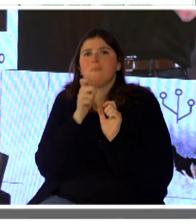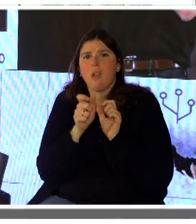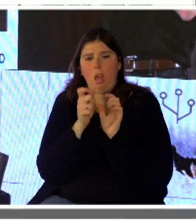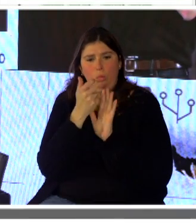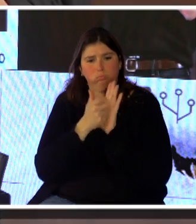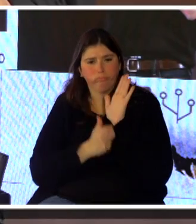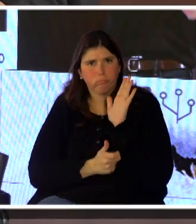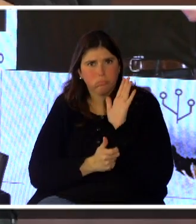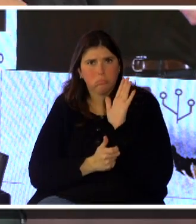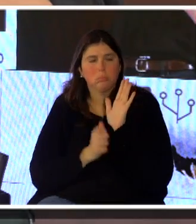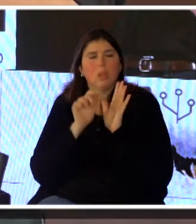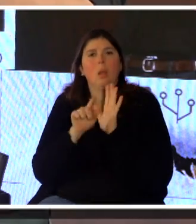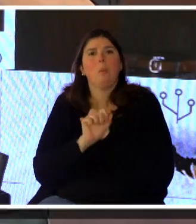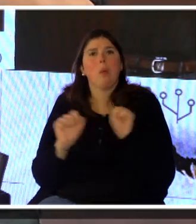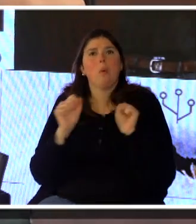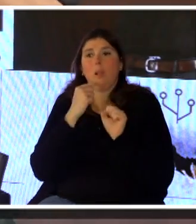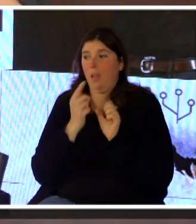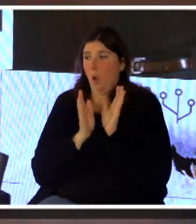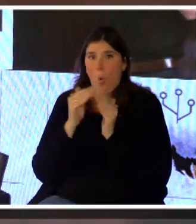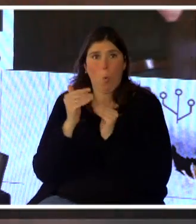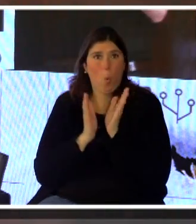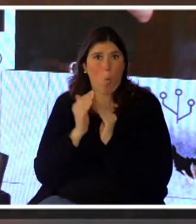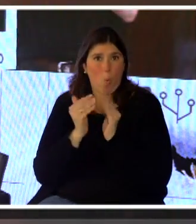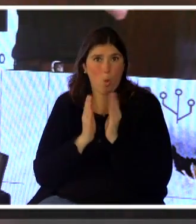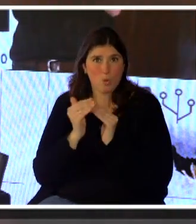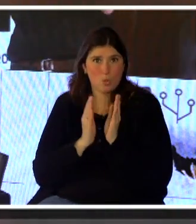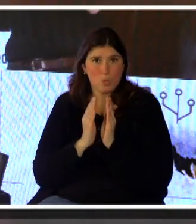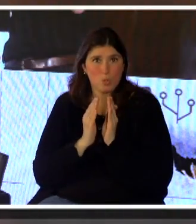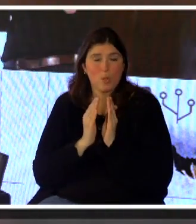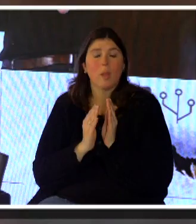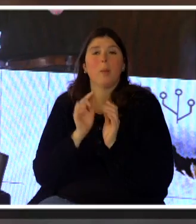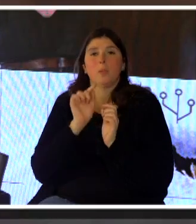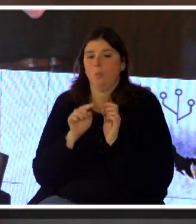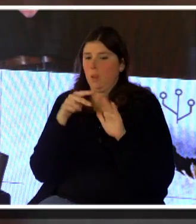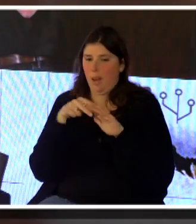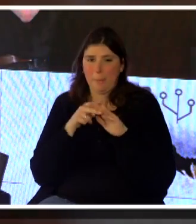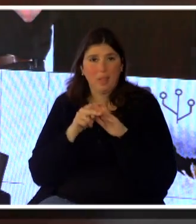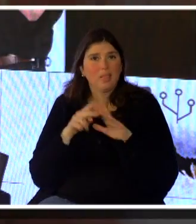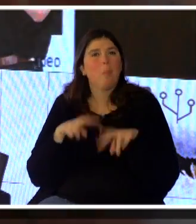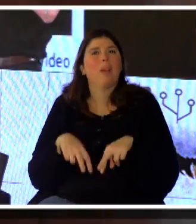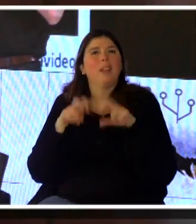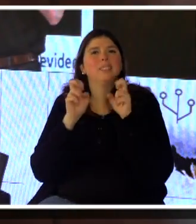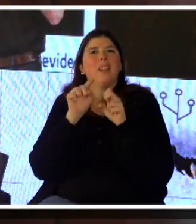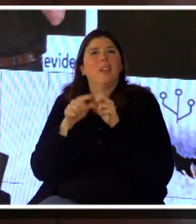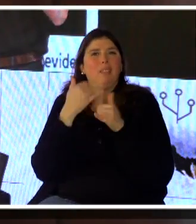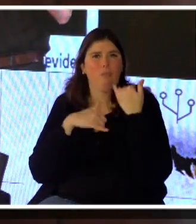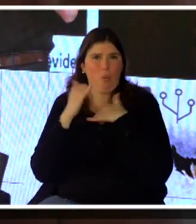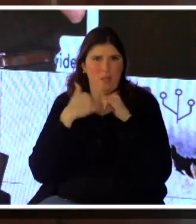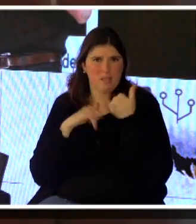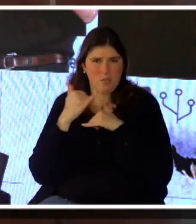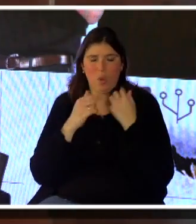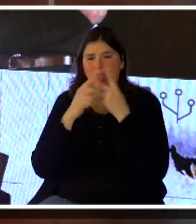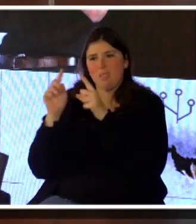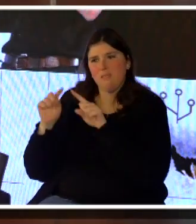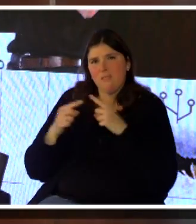disponibilizarlos a través de los cubos, que son herramientas para analizar esta información desde distintas perspectivas, ver